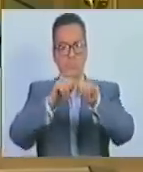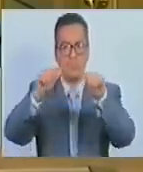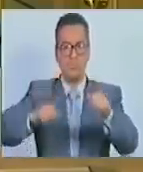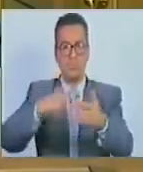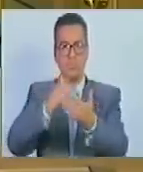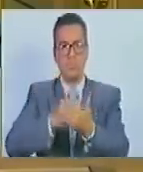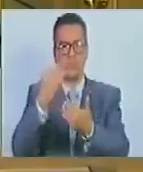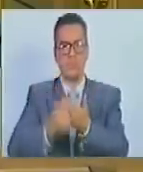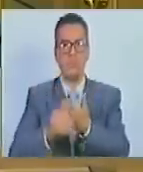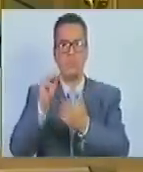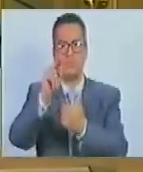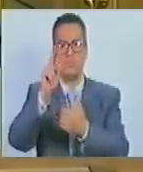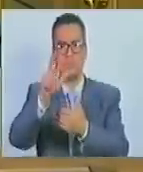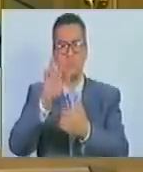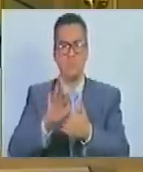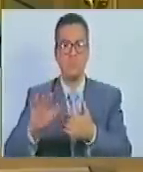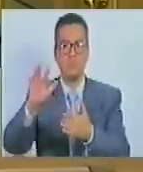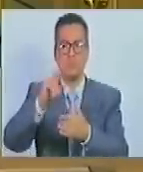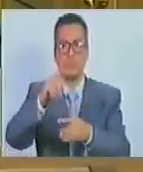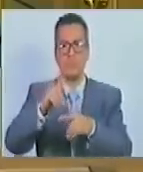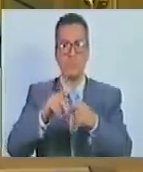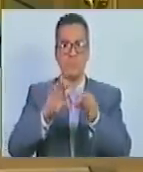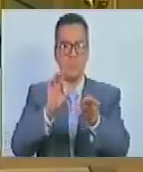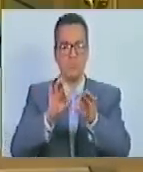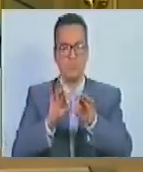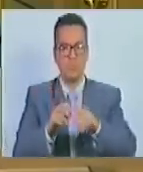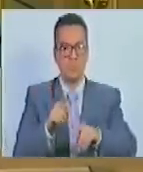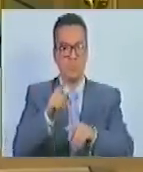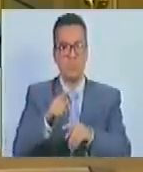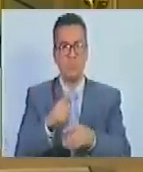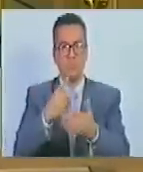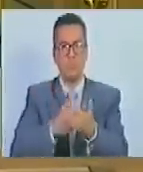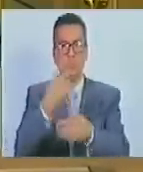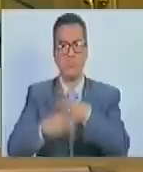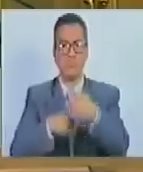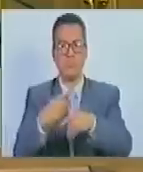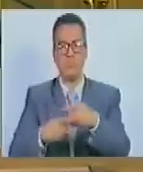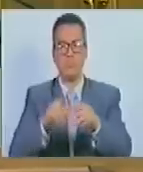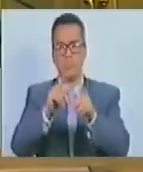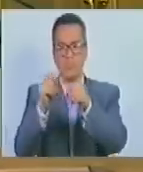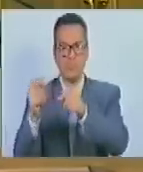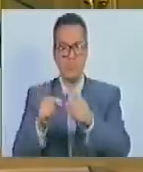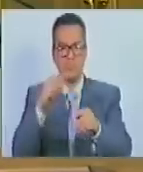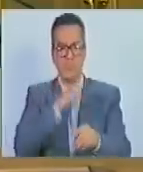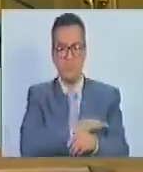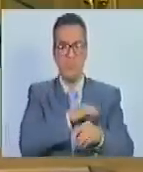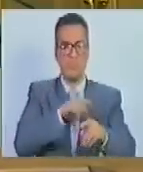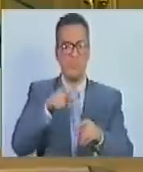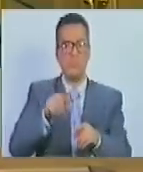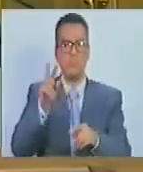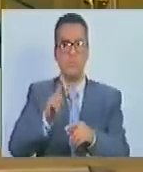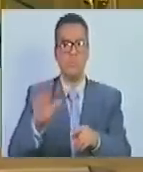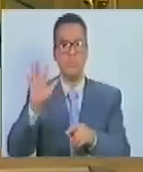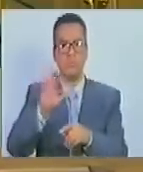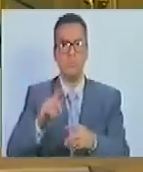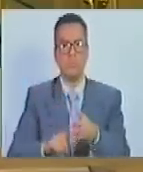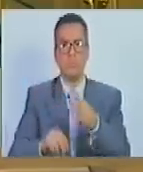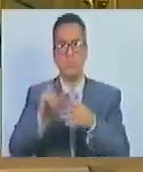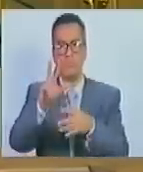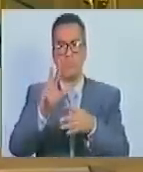planes del plan de la patria como forma específica del plan de desarrollo económico y social de la nación tres